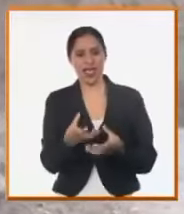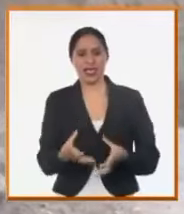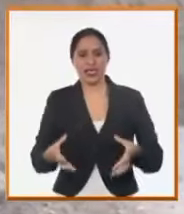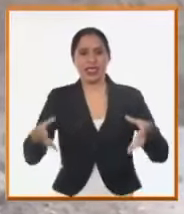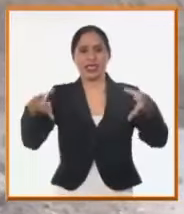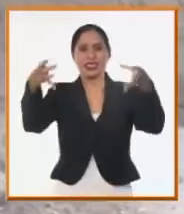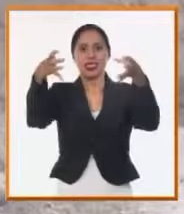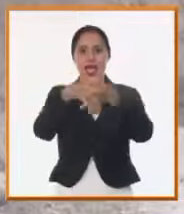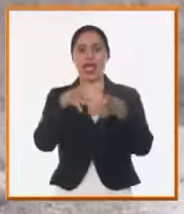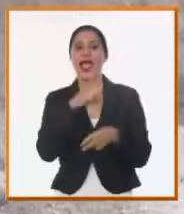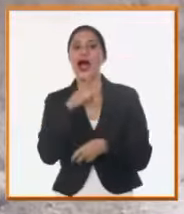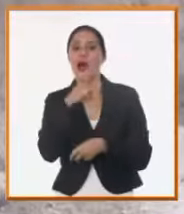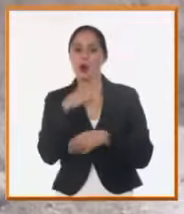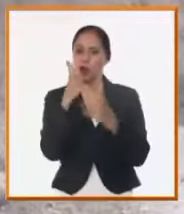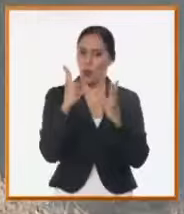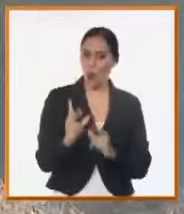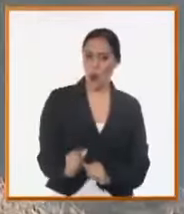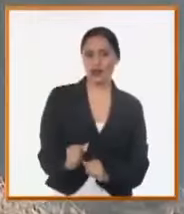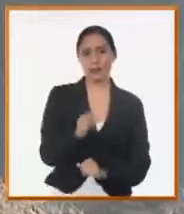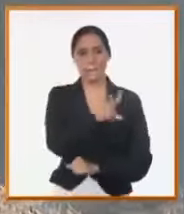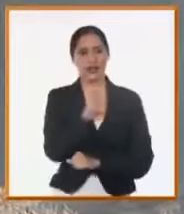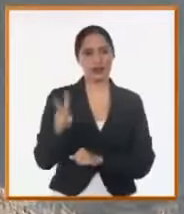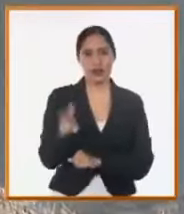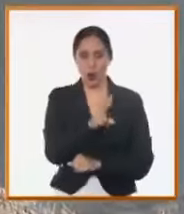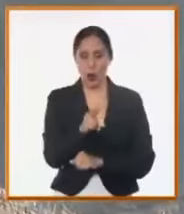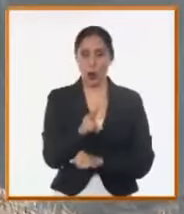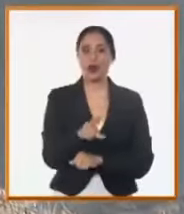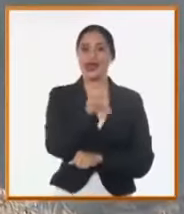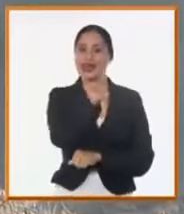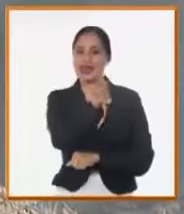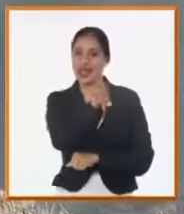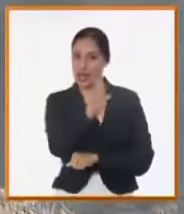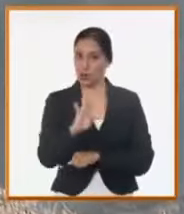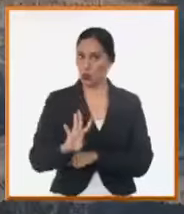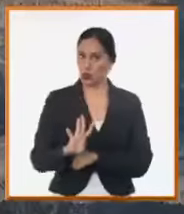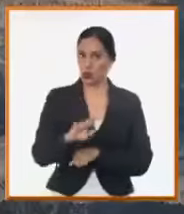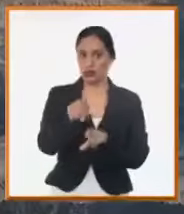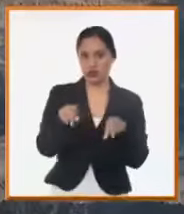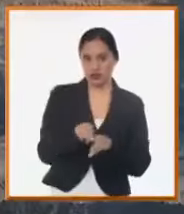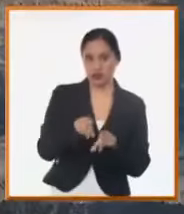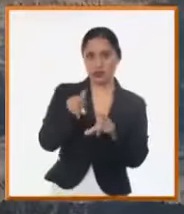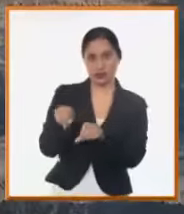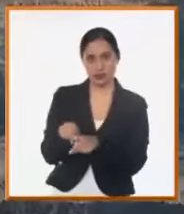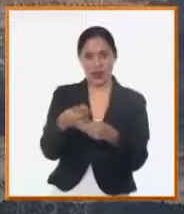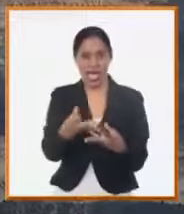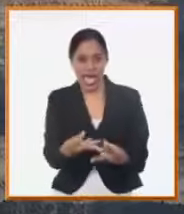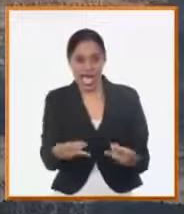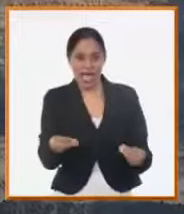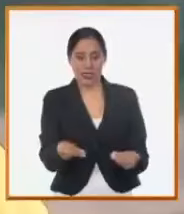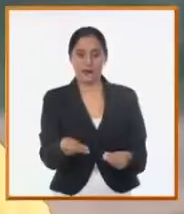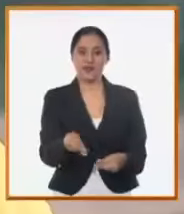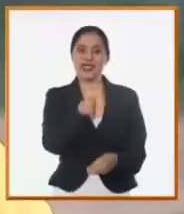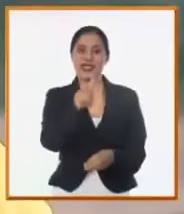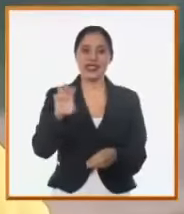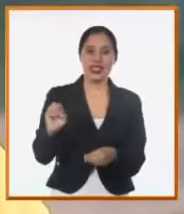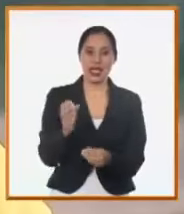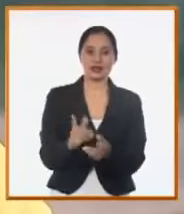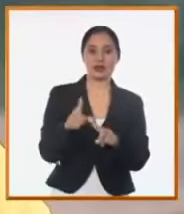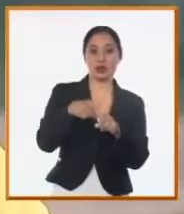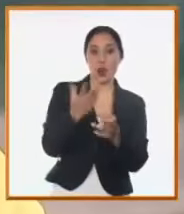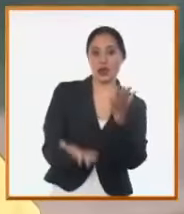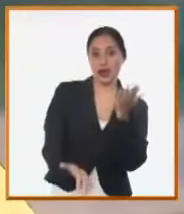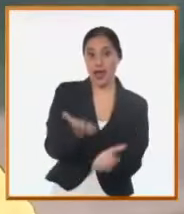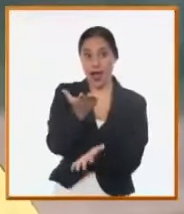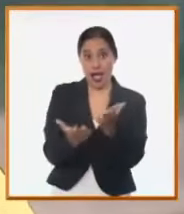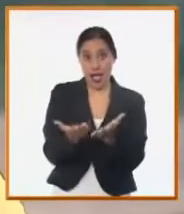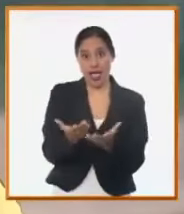estanques divididos en 14 hectáreas. Esto representa alrededor de 100 toneladas, se pueden producir anual de peces para